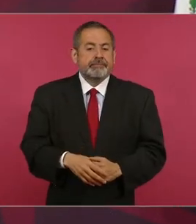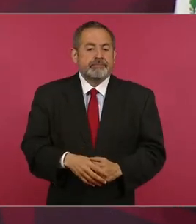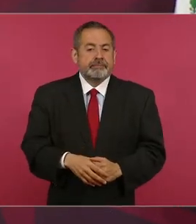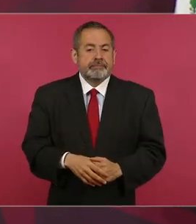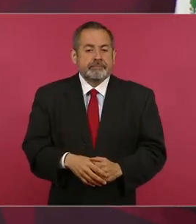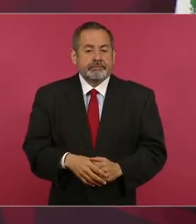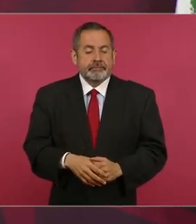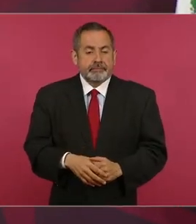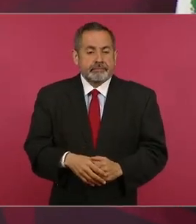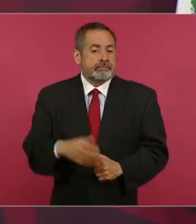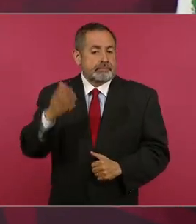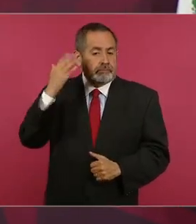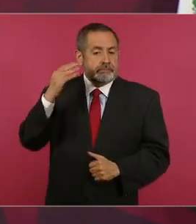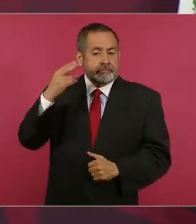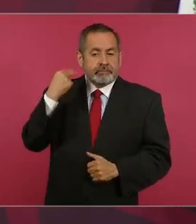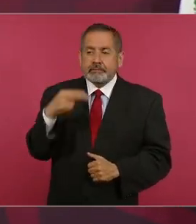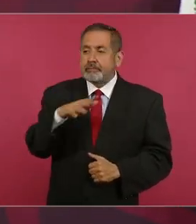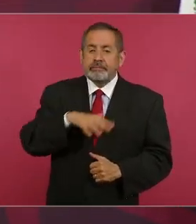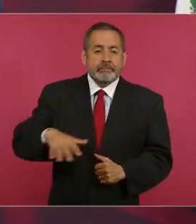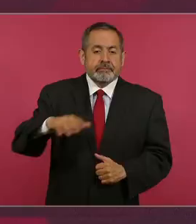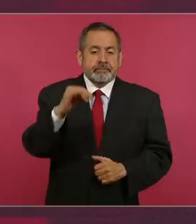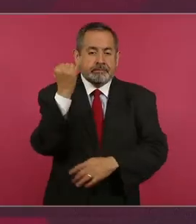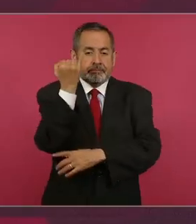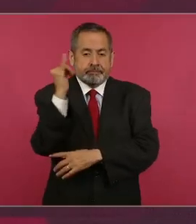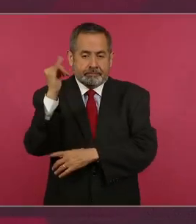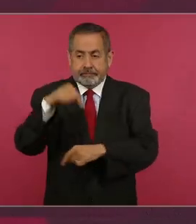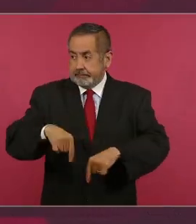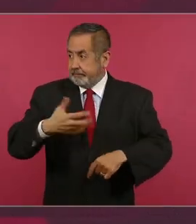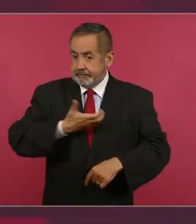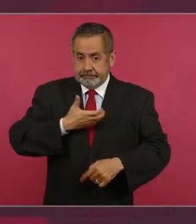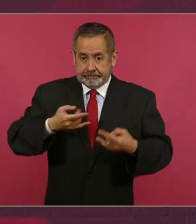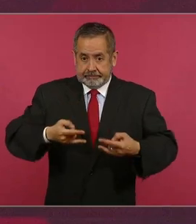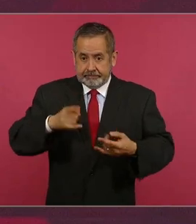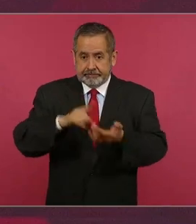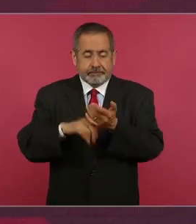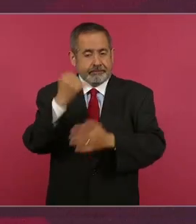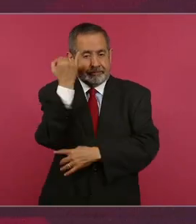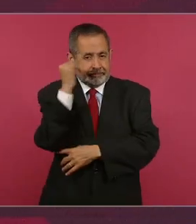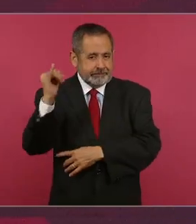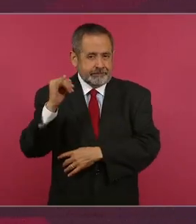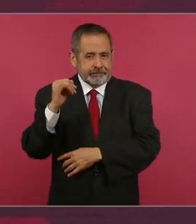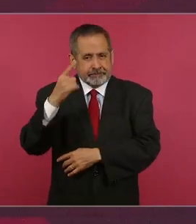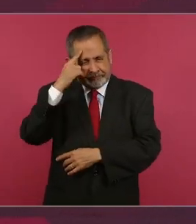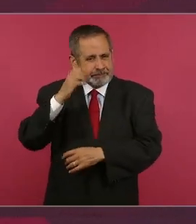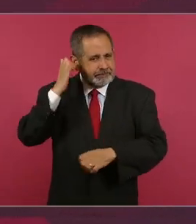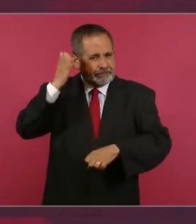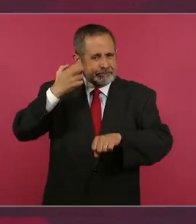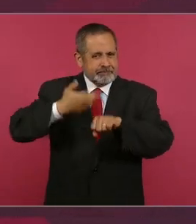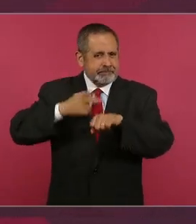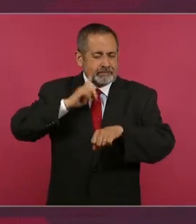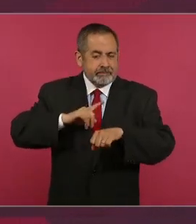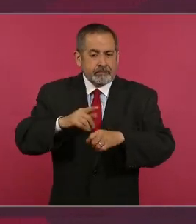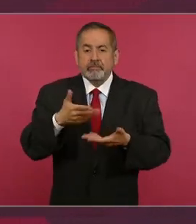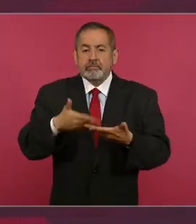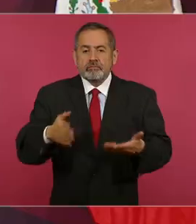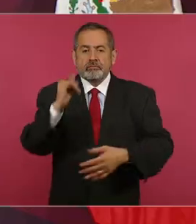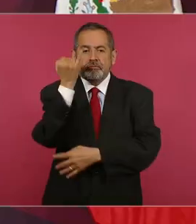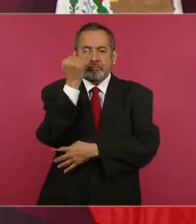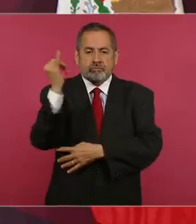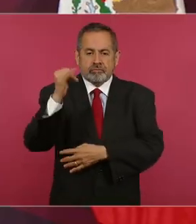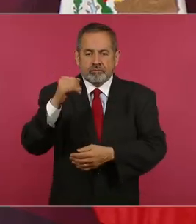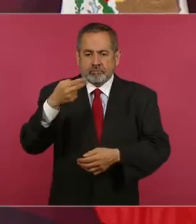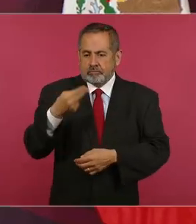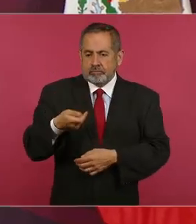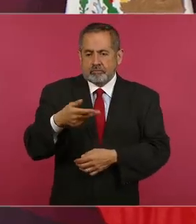Se llamaba antes el jardín de aquí de Palacio de la Emperatriz, ahora se llama el jardín de esta agua del